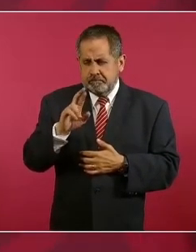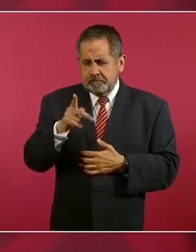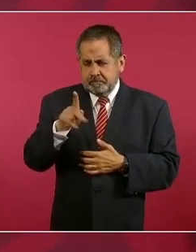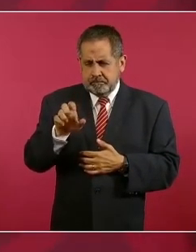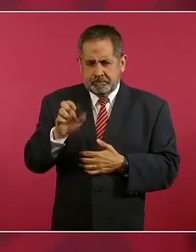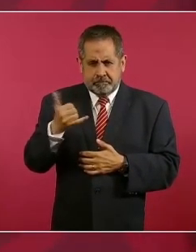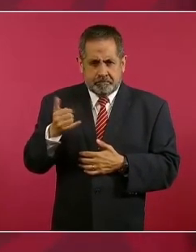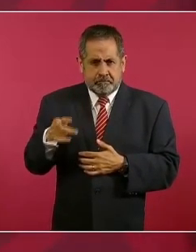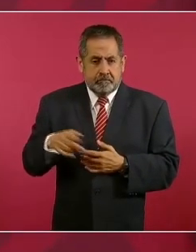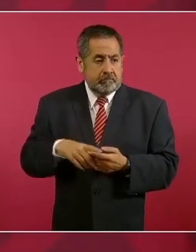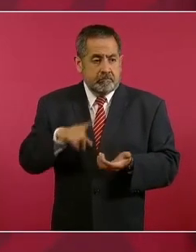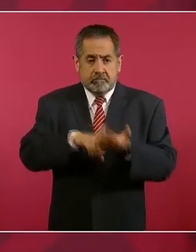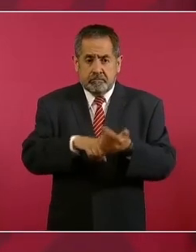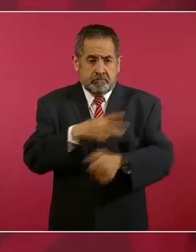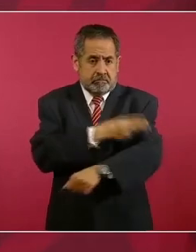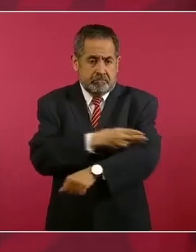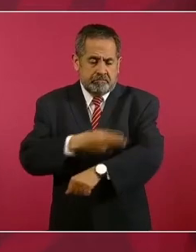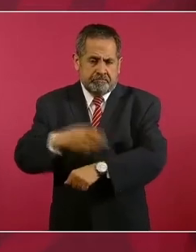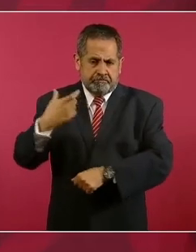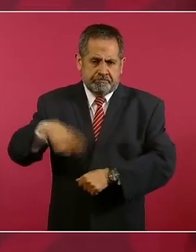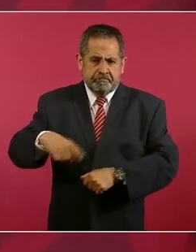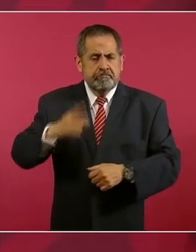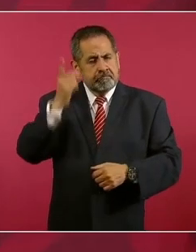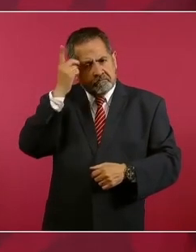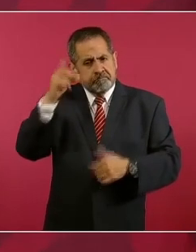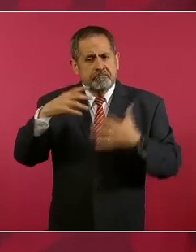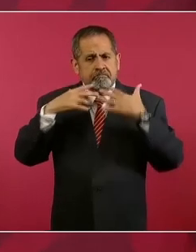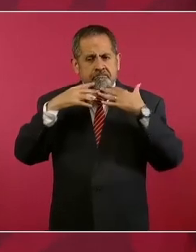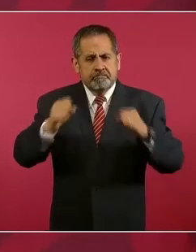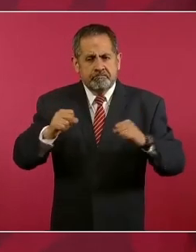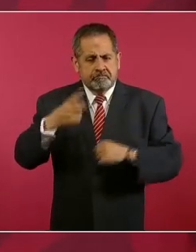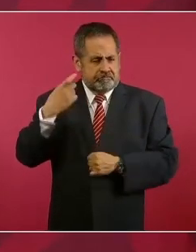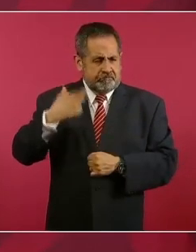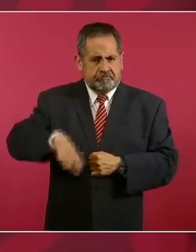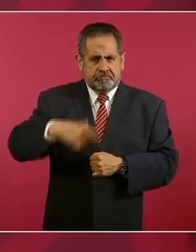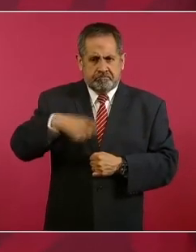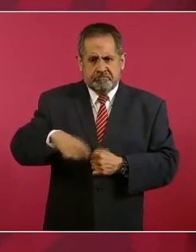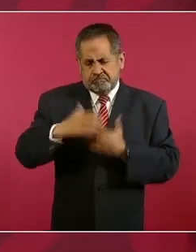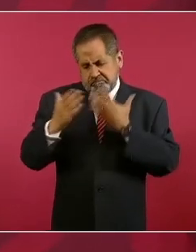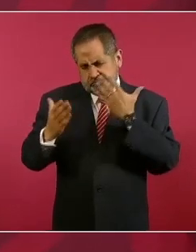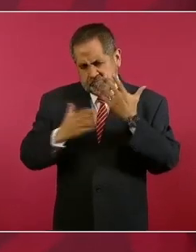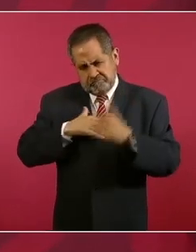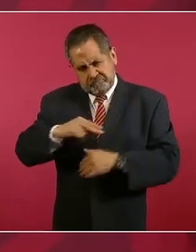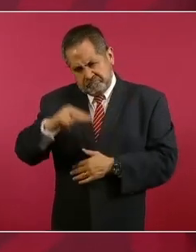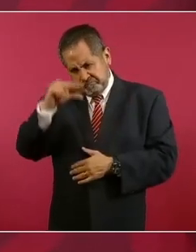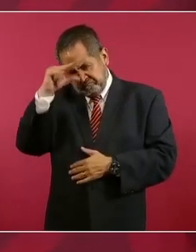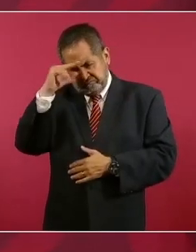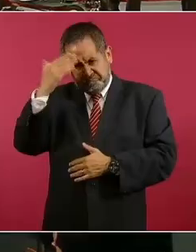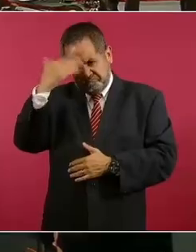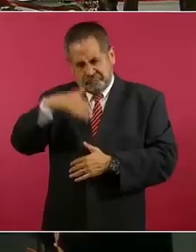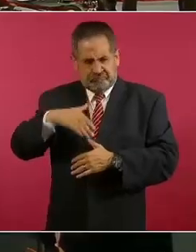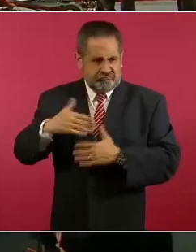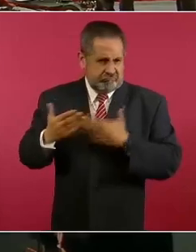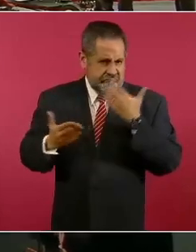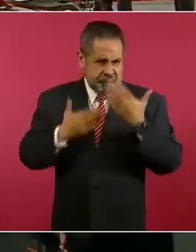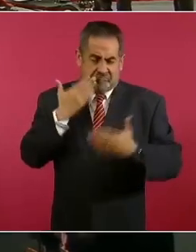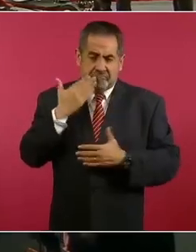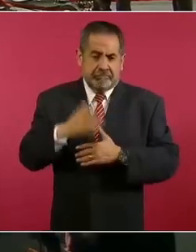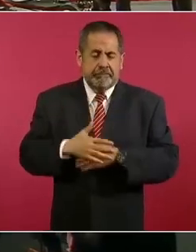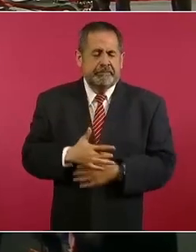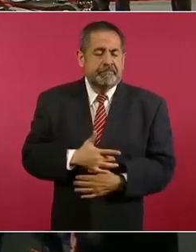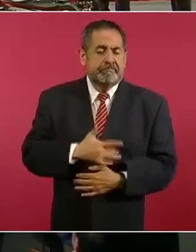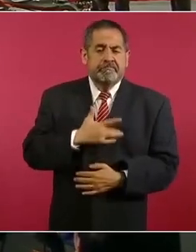hacendado, con muy buena preparación y muy